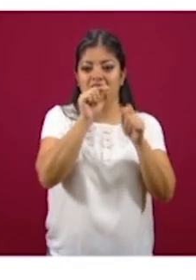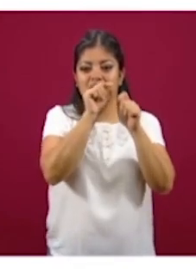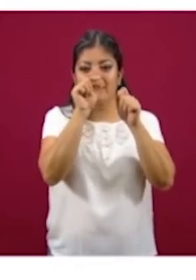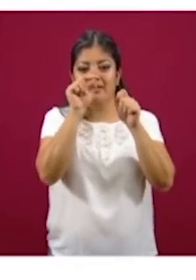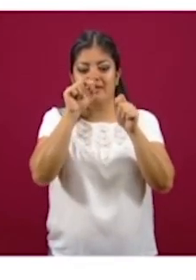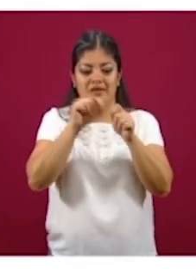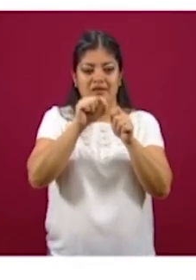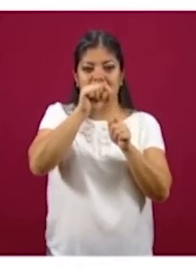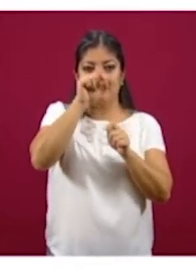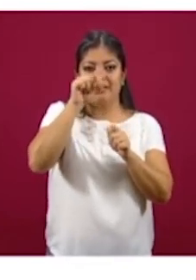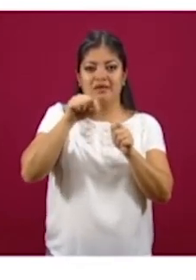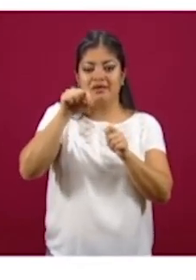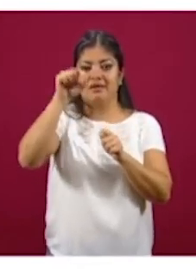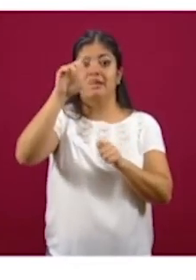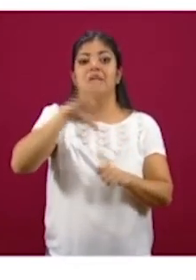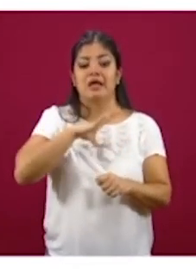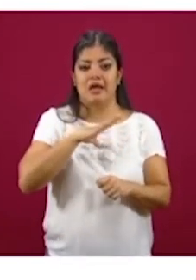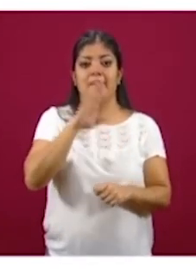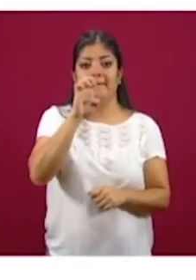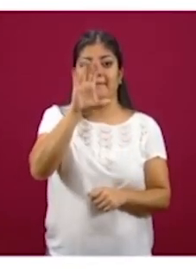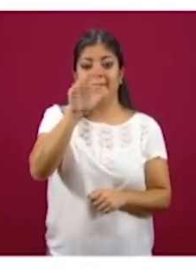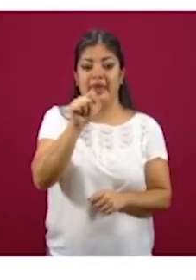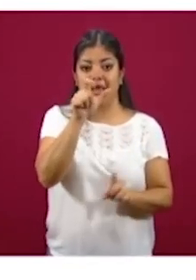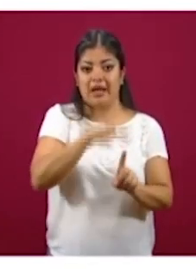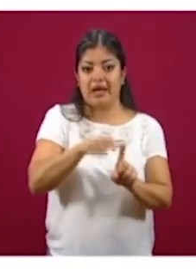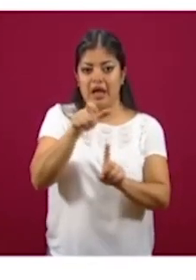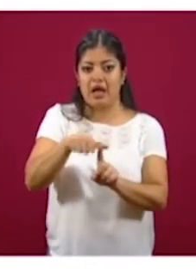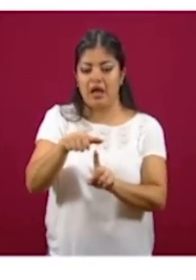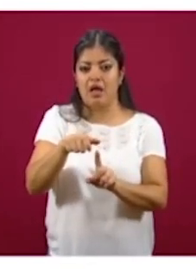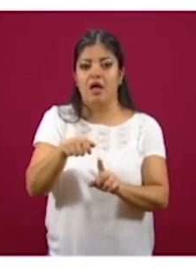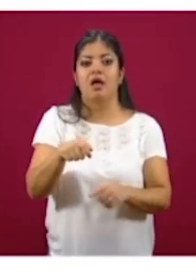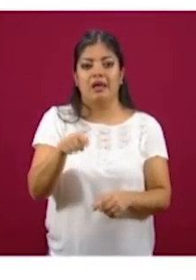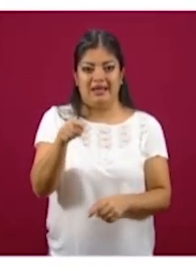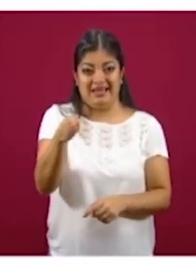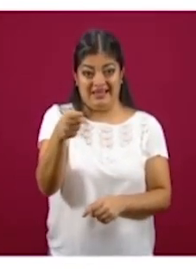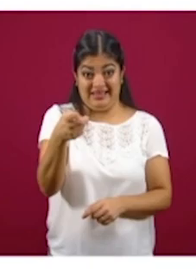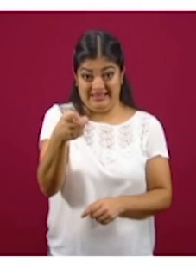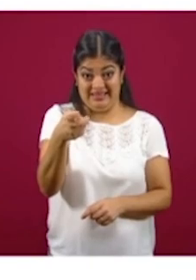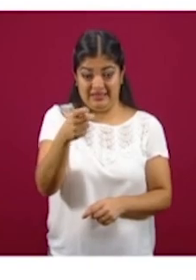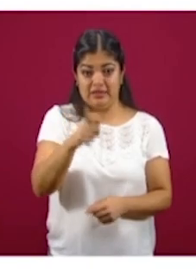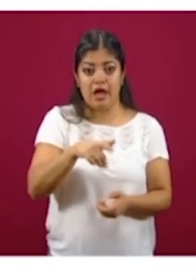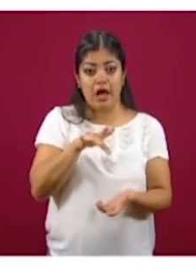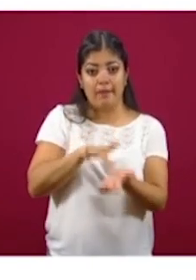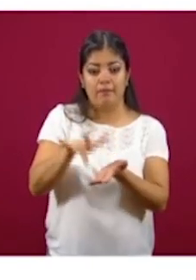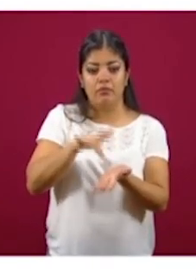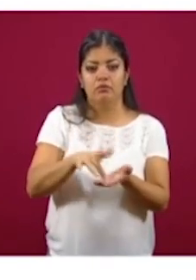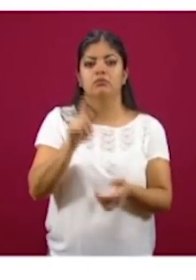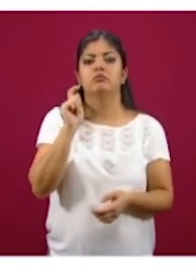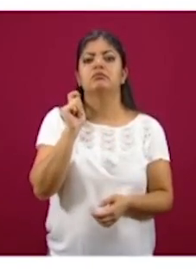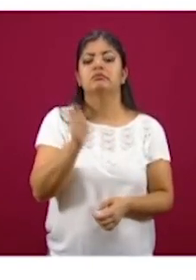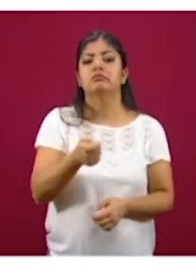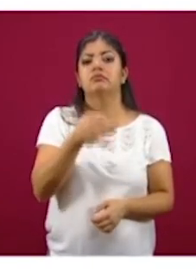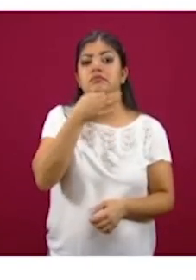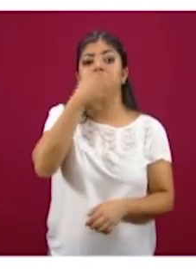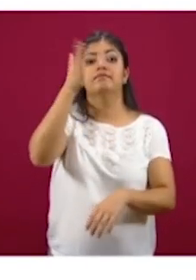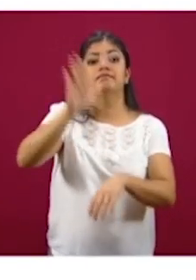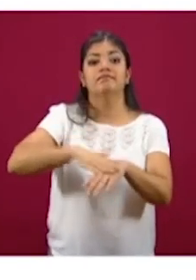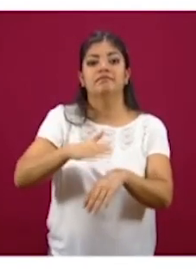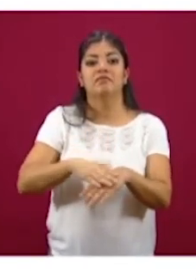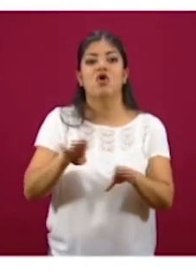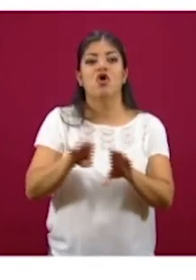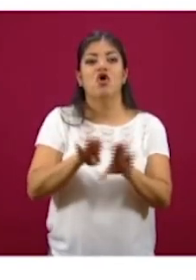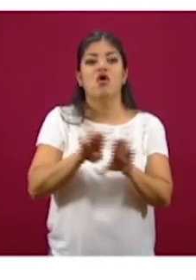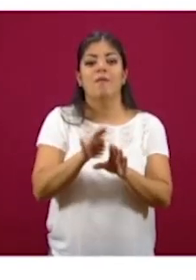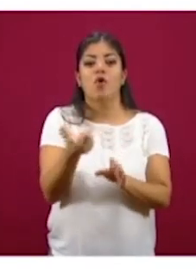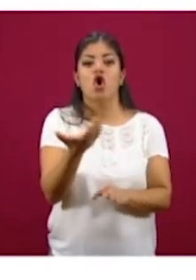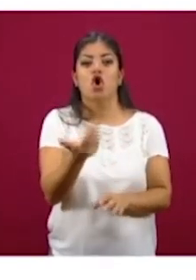a los becarios que reciben esta beca a través de un aviso de cobro que, como les